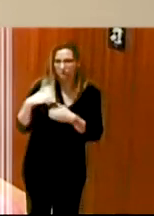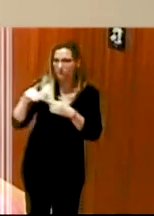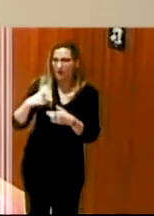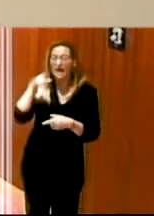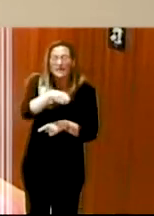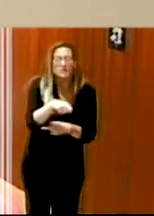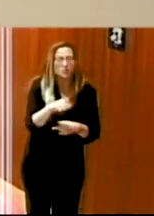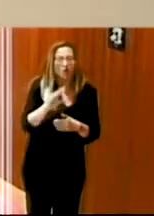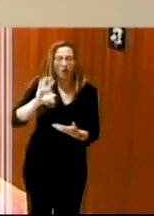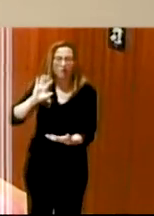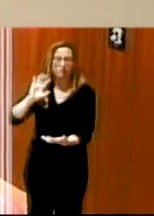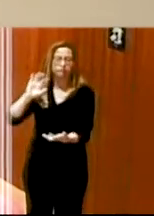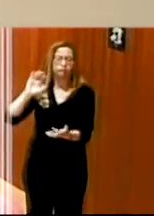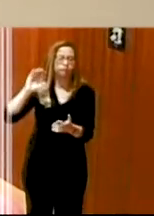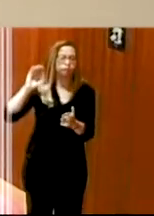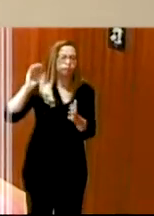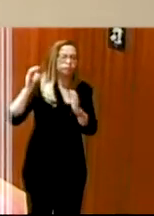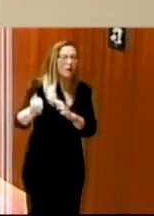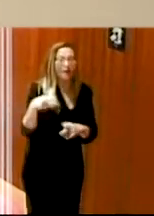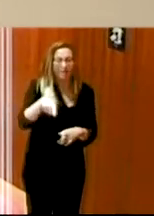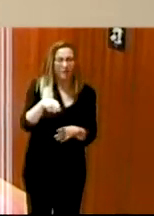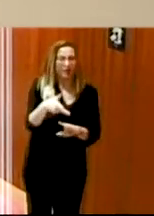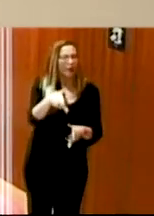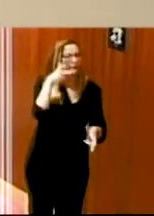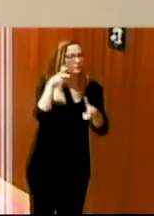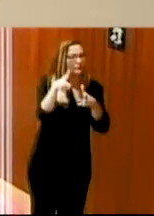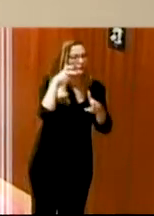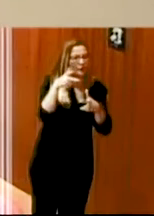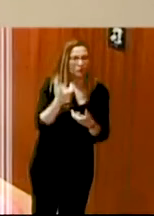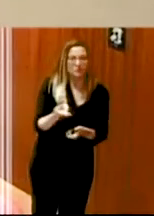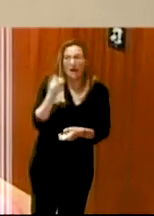y escuchar qué quieren las personas y qué necesitan.